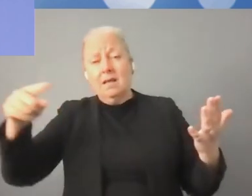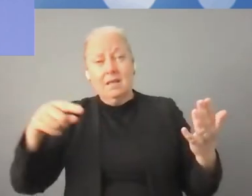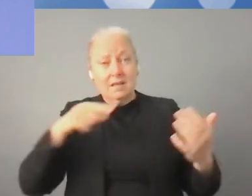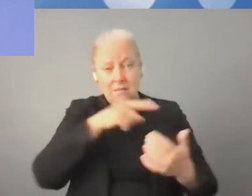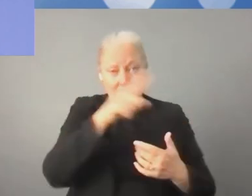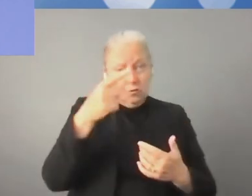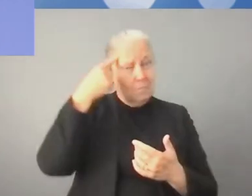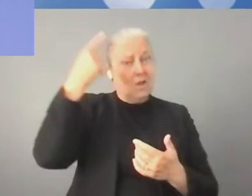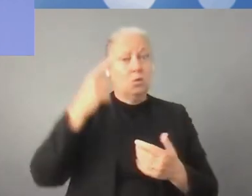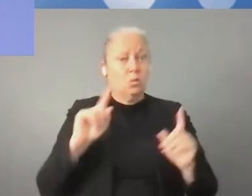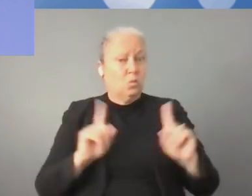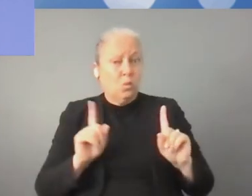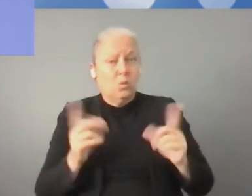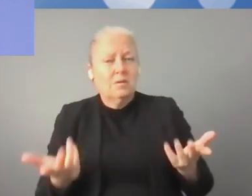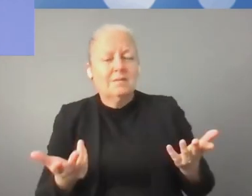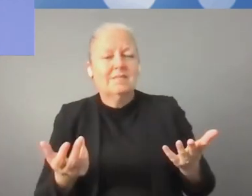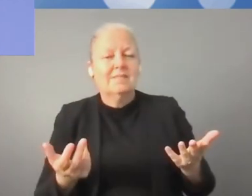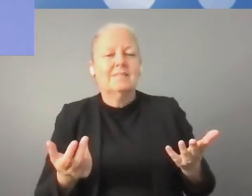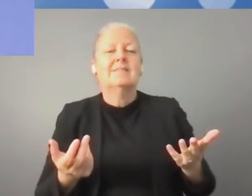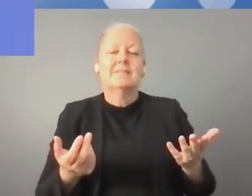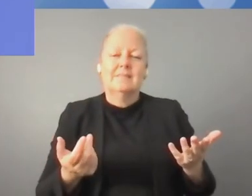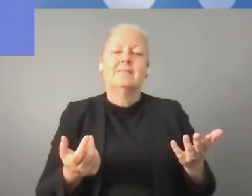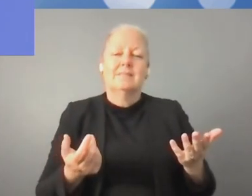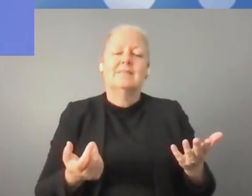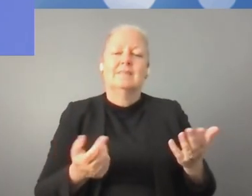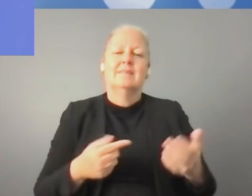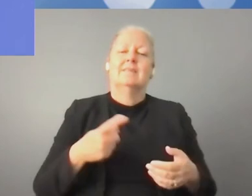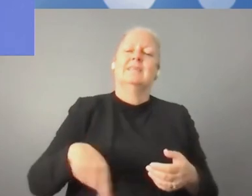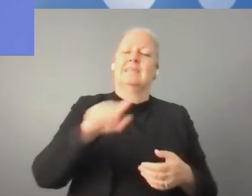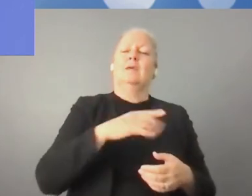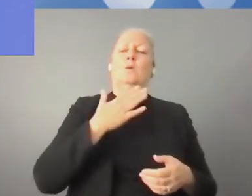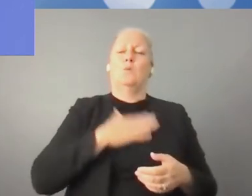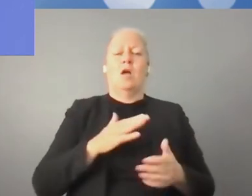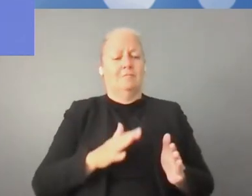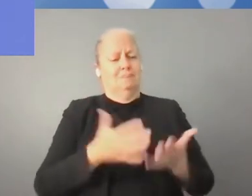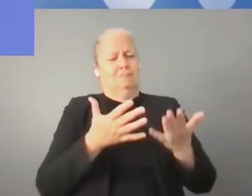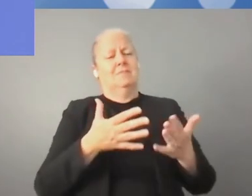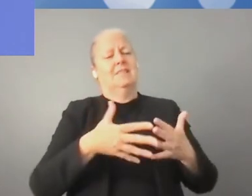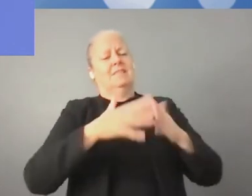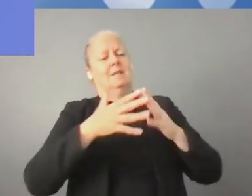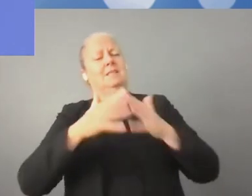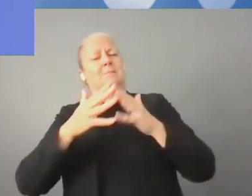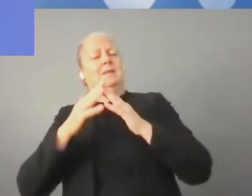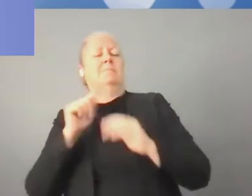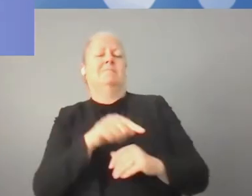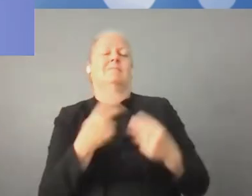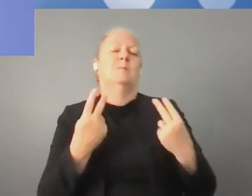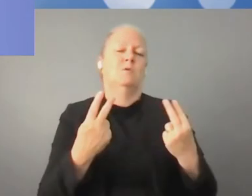apoyar estos bienes digitales comunes porque todos aprovechamos de ellos.